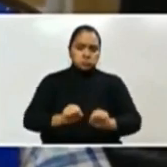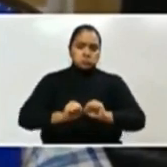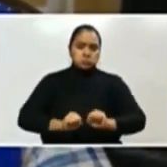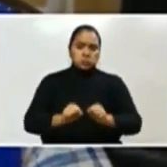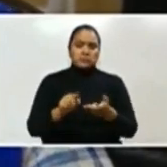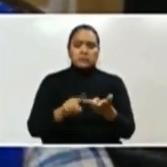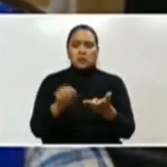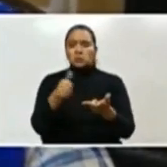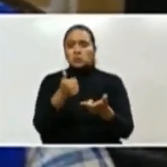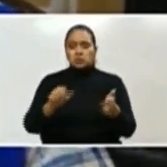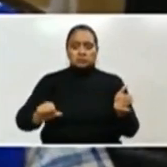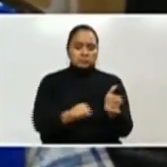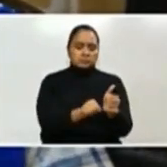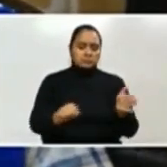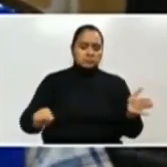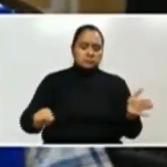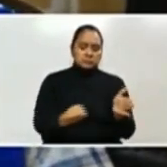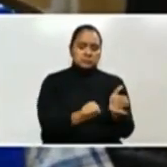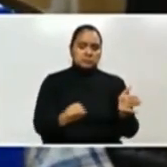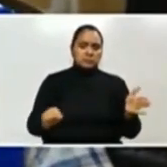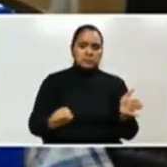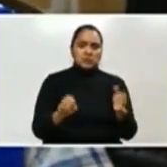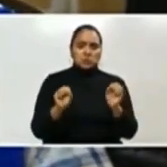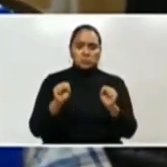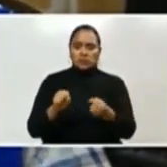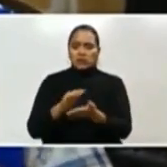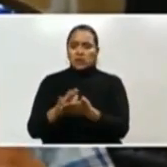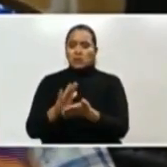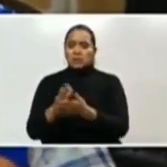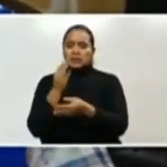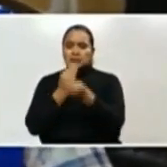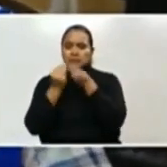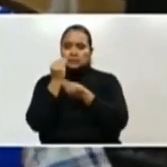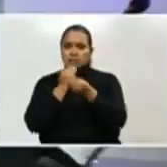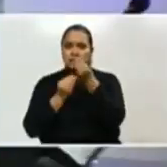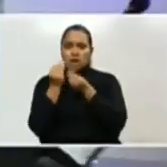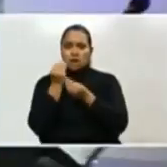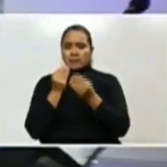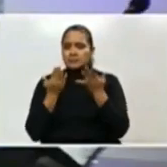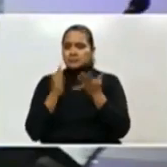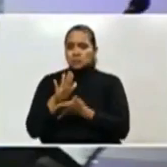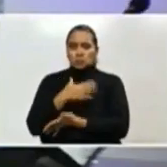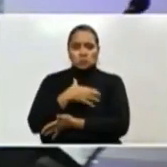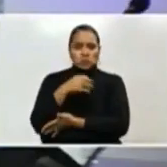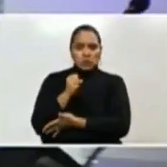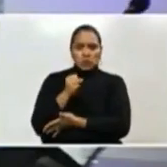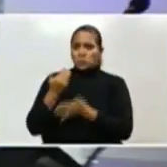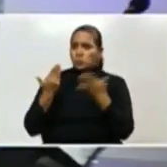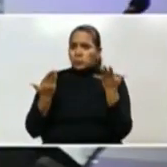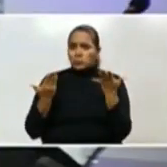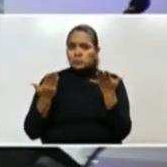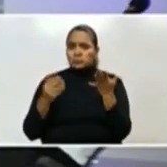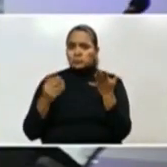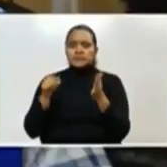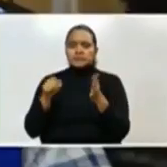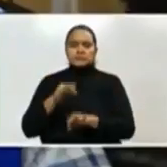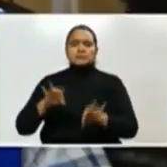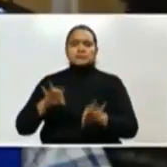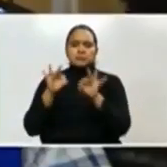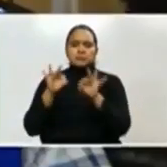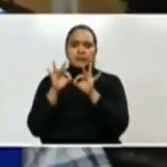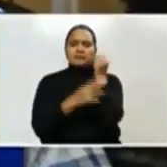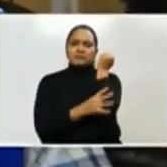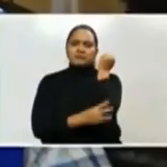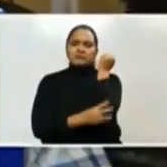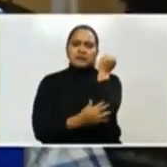planchaba a diario y que hoy no tiene para comprar los alimentos de sus hijos y que usted ha puesto la mirada en ellos en términos de ponerlos como prioridad para que puedan ser